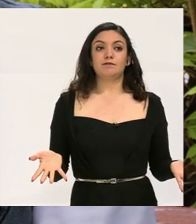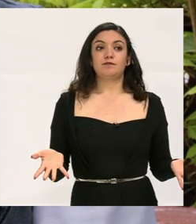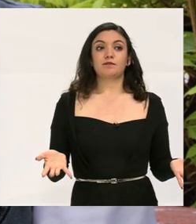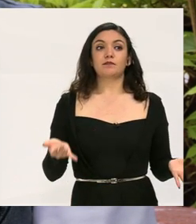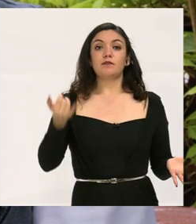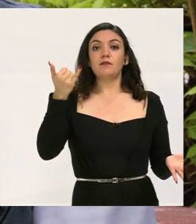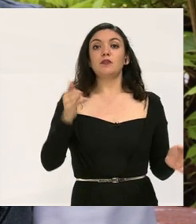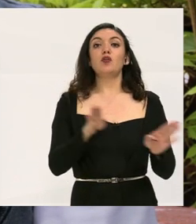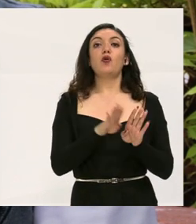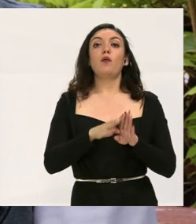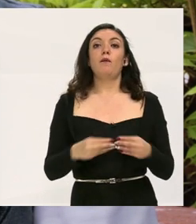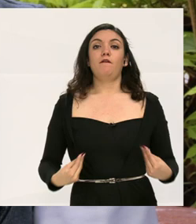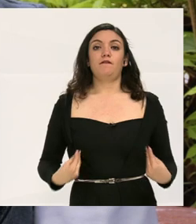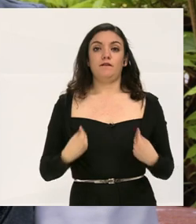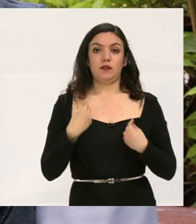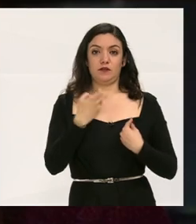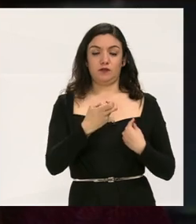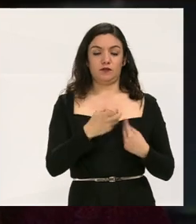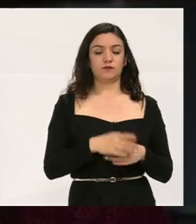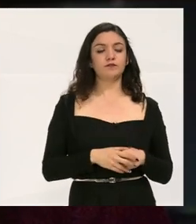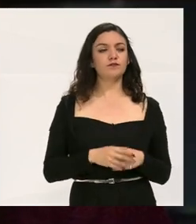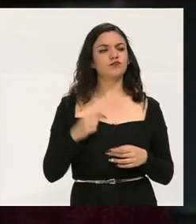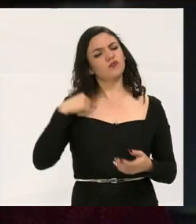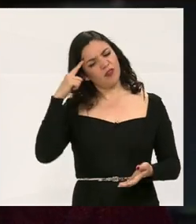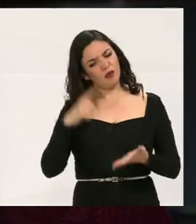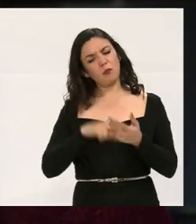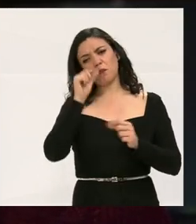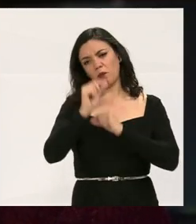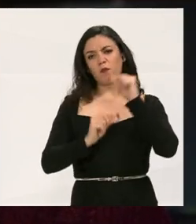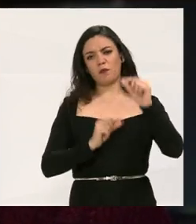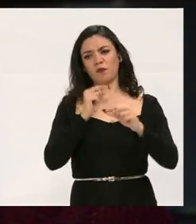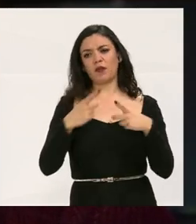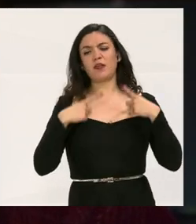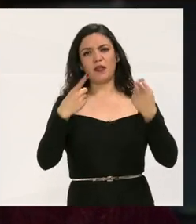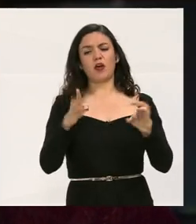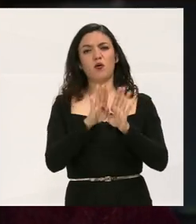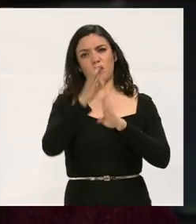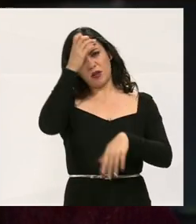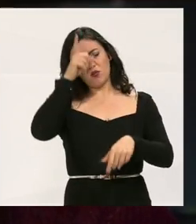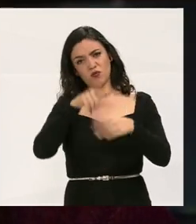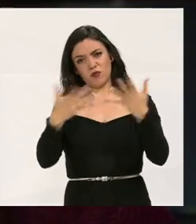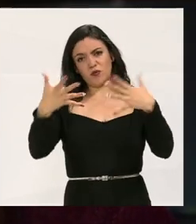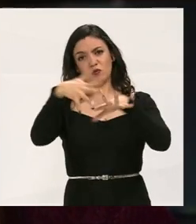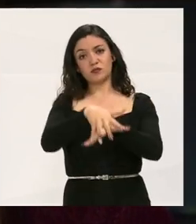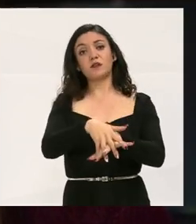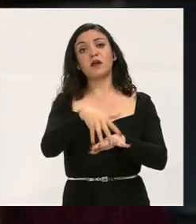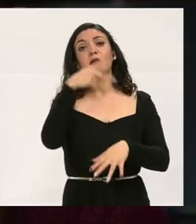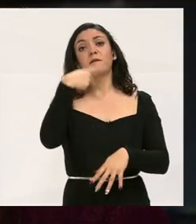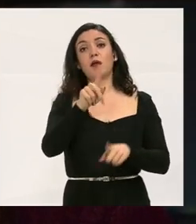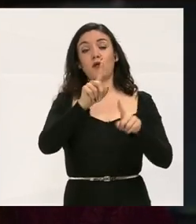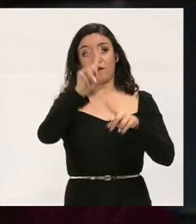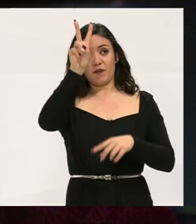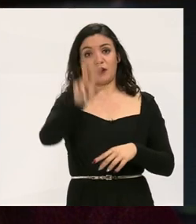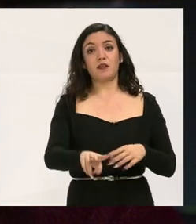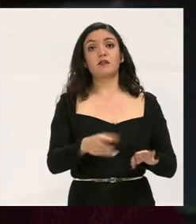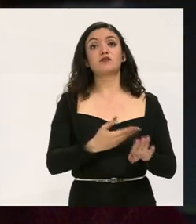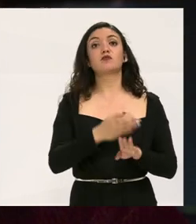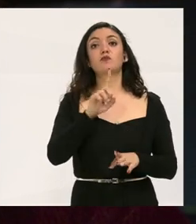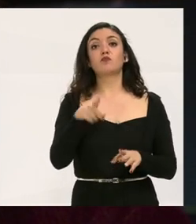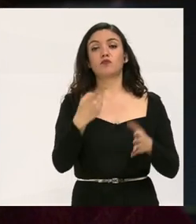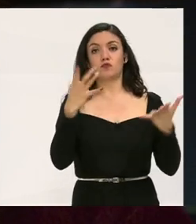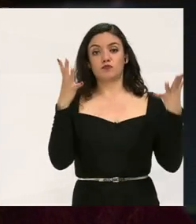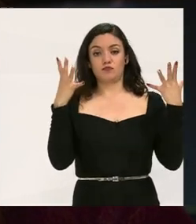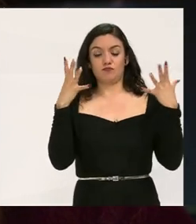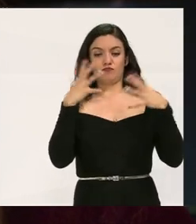Y cómo vivir con ellos. Creo que poco a poco se está dando la cultura inclusiva. Pero la verdad es que